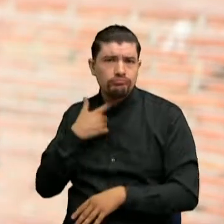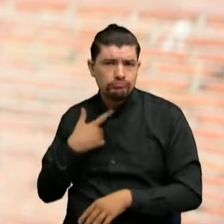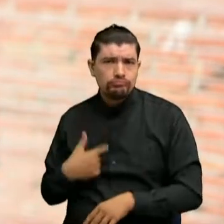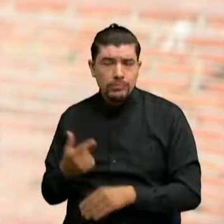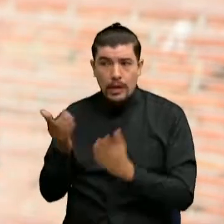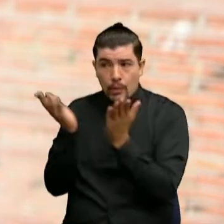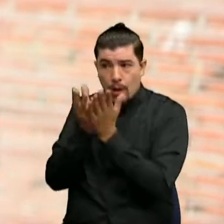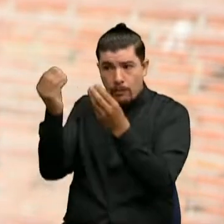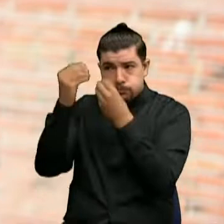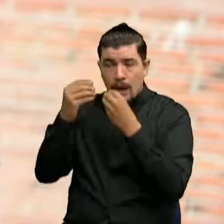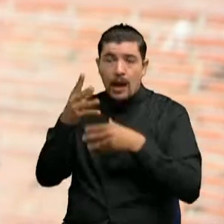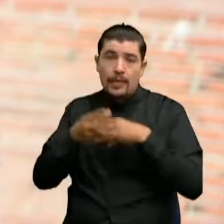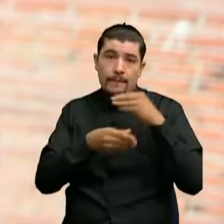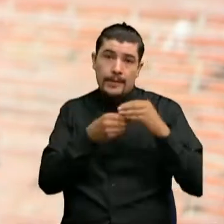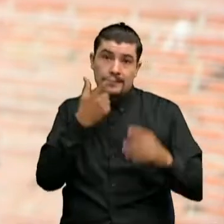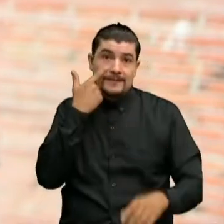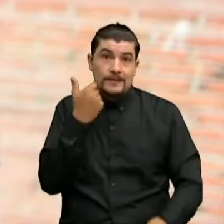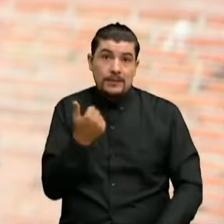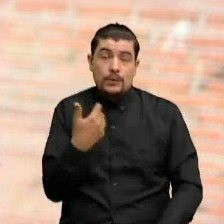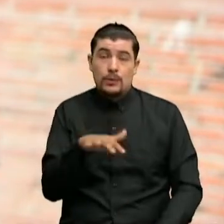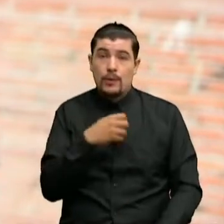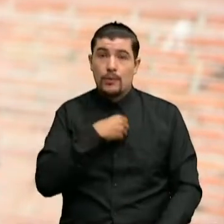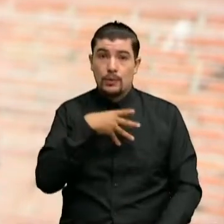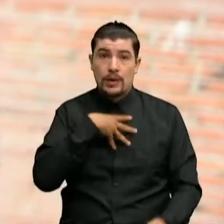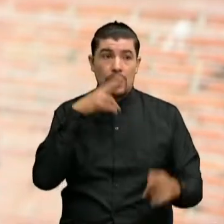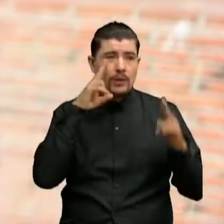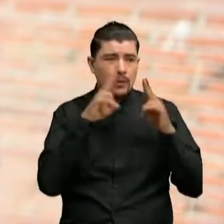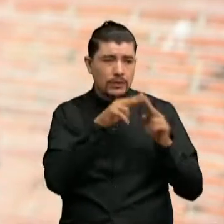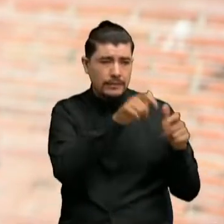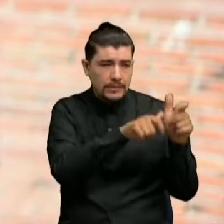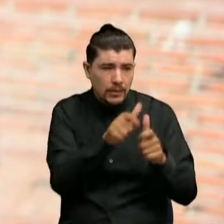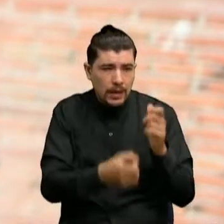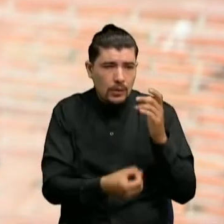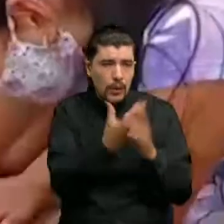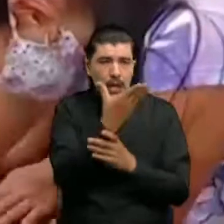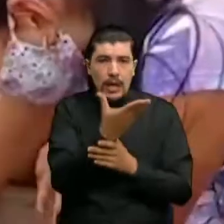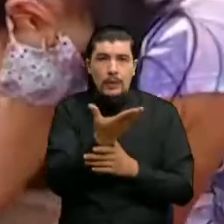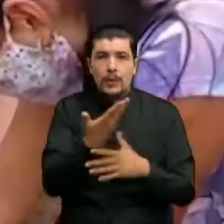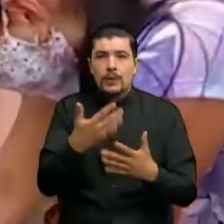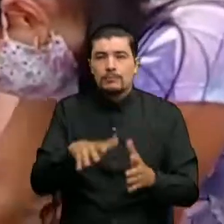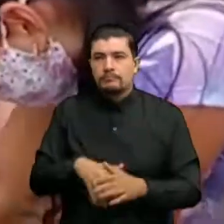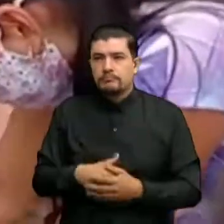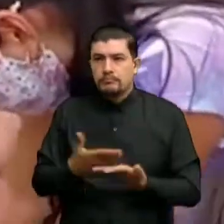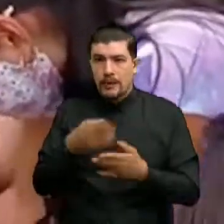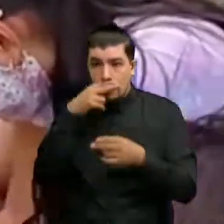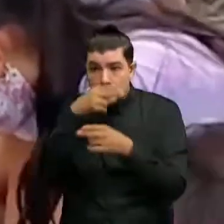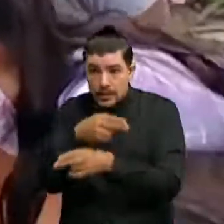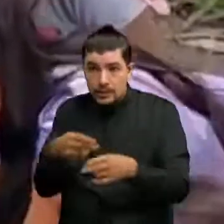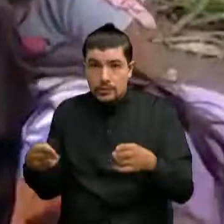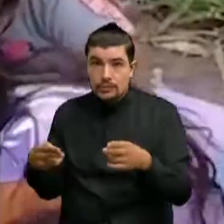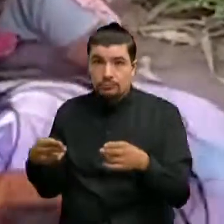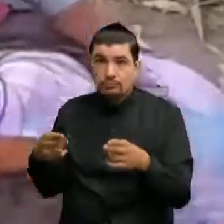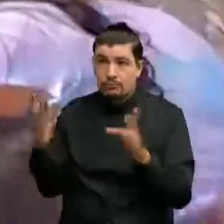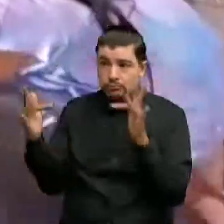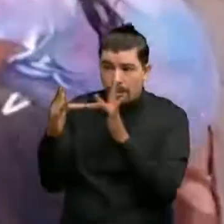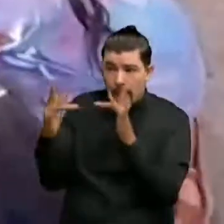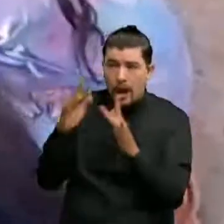es algo muy divertido Porque tuvimos la oportunidad de conocer nuevas personas De conocer nuevos niños del municipio